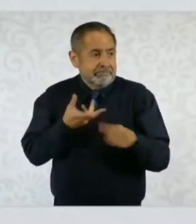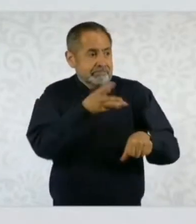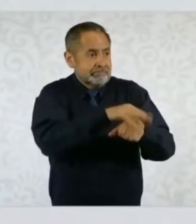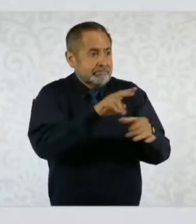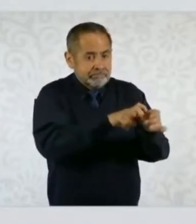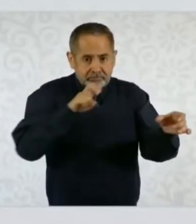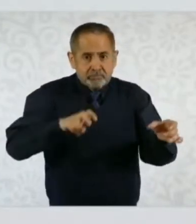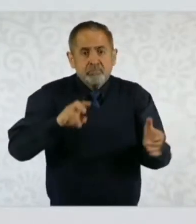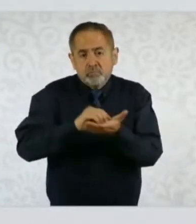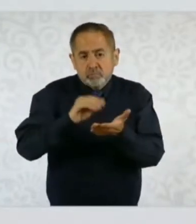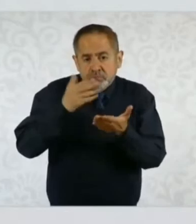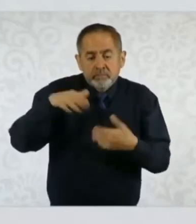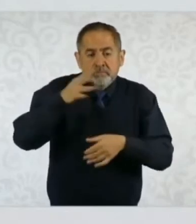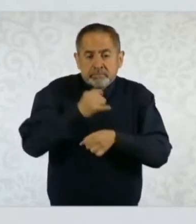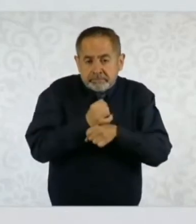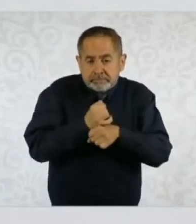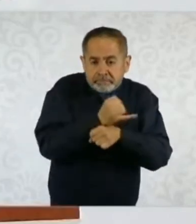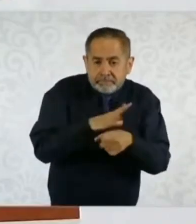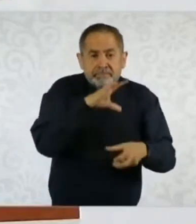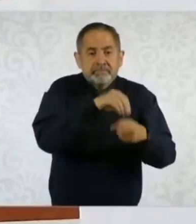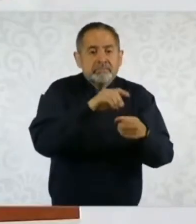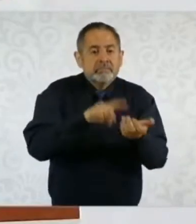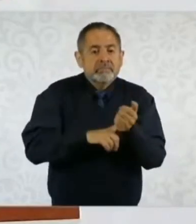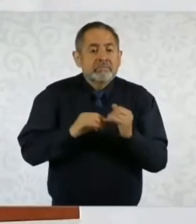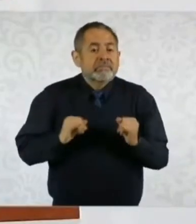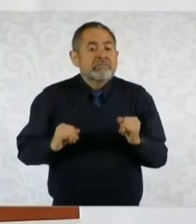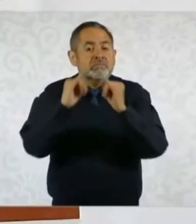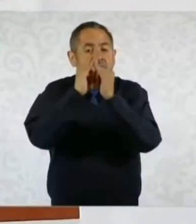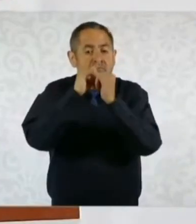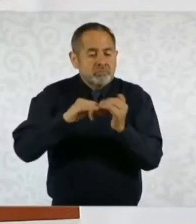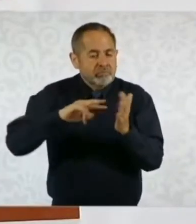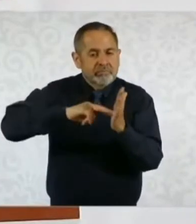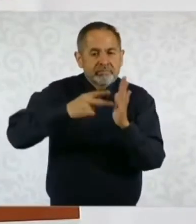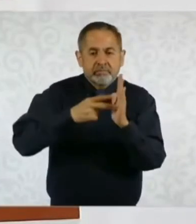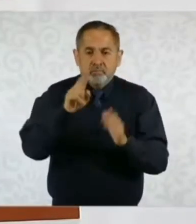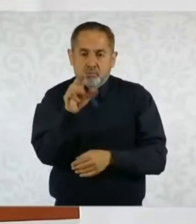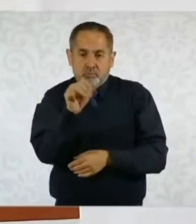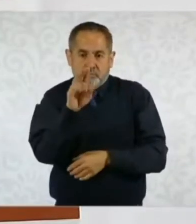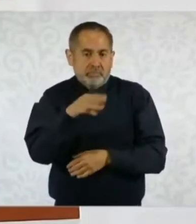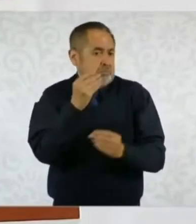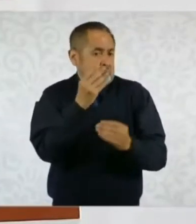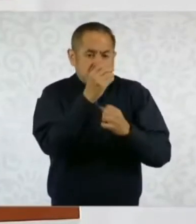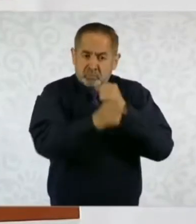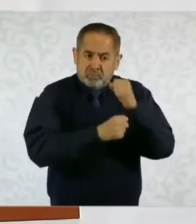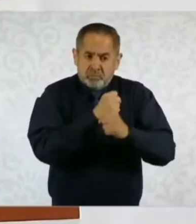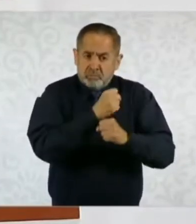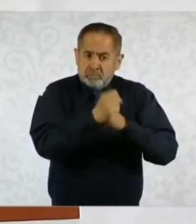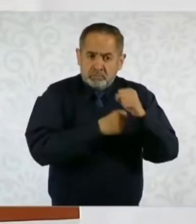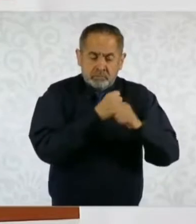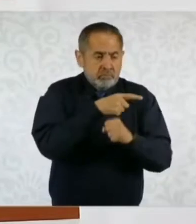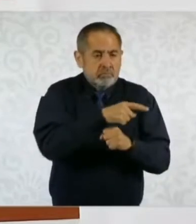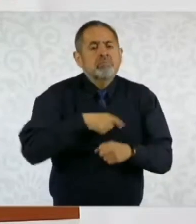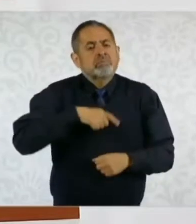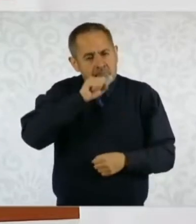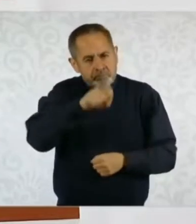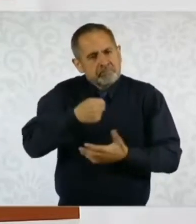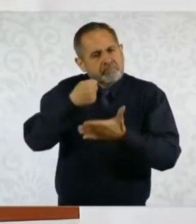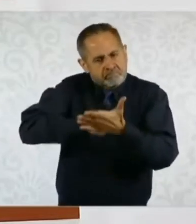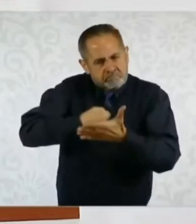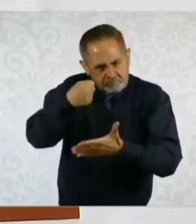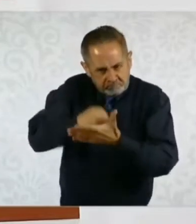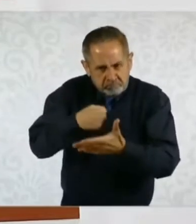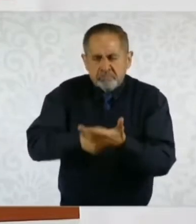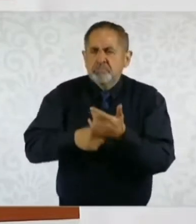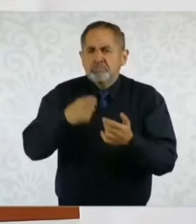fui investigadora del Instituto de Ingeniería de la UNAM por muchos años. Y también luché en la Universidad Nacional por la